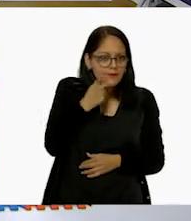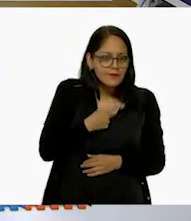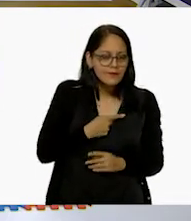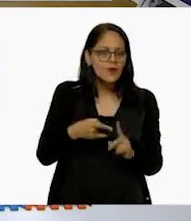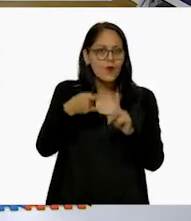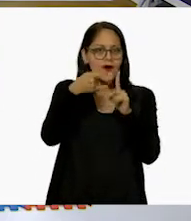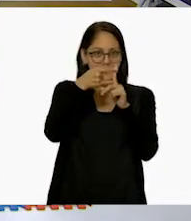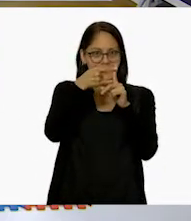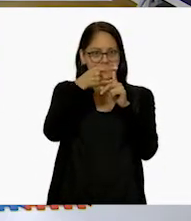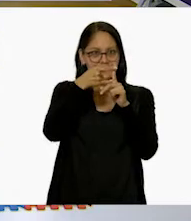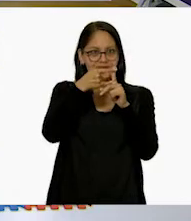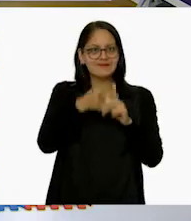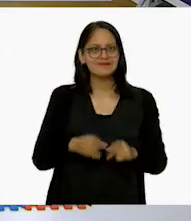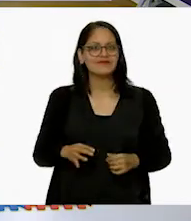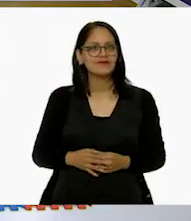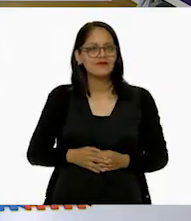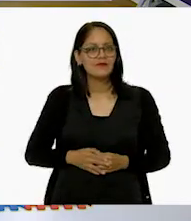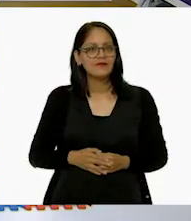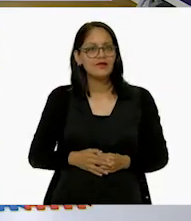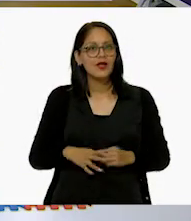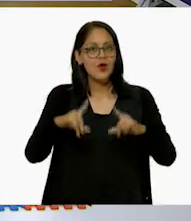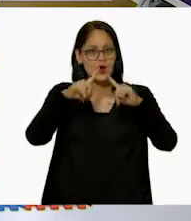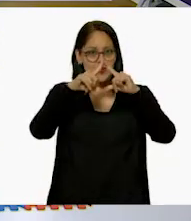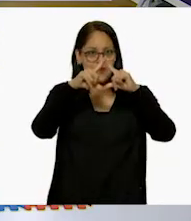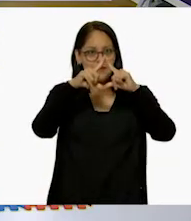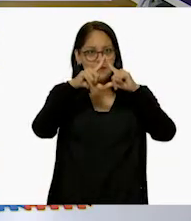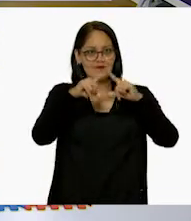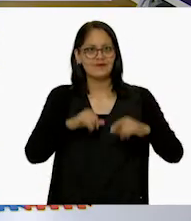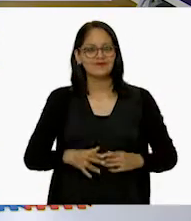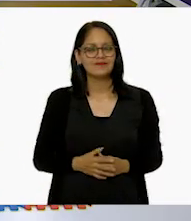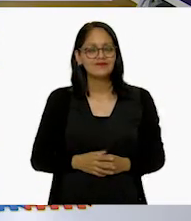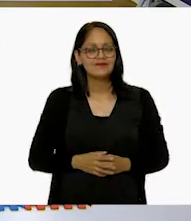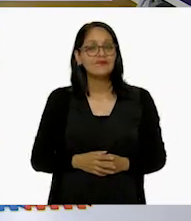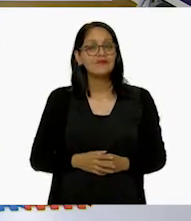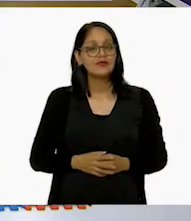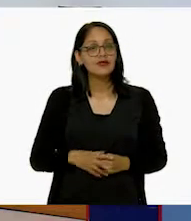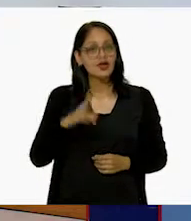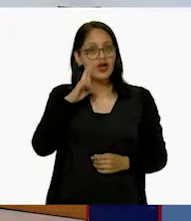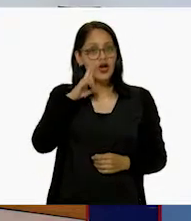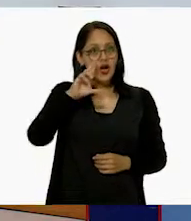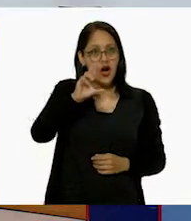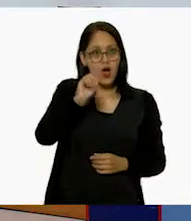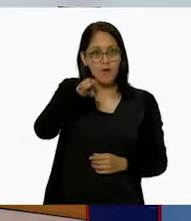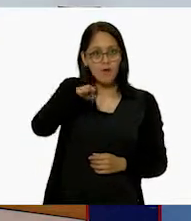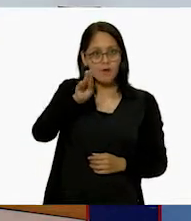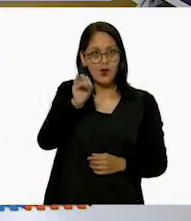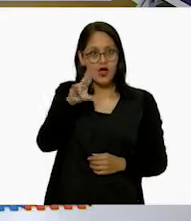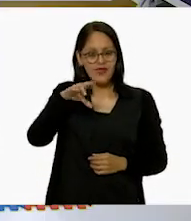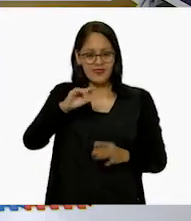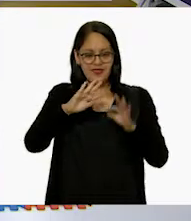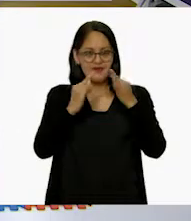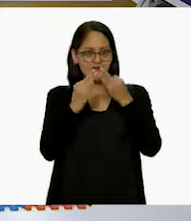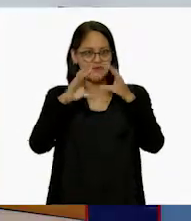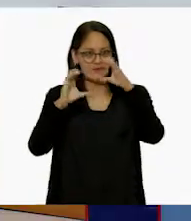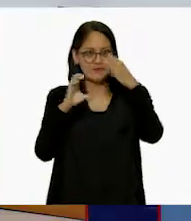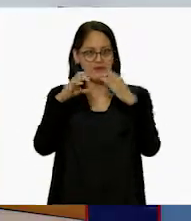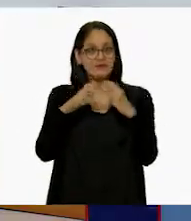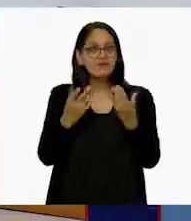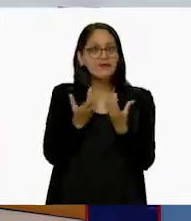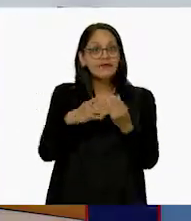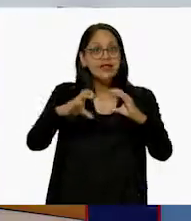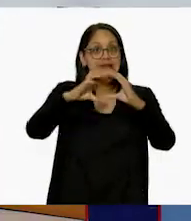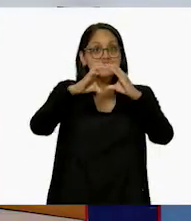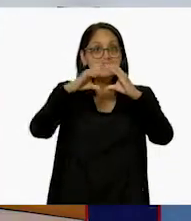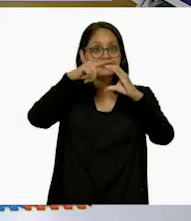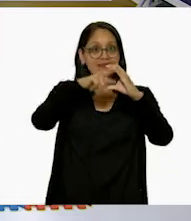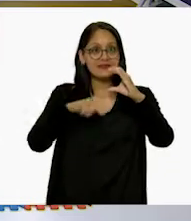¡Cuadrado! ¡Ah! ¡Cuadrado! ¡Rombo! ¡Rombo! Muy bien. ¡Romboide! ¡Excelente romboide! ¡Círculo! ¡Claro, el